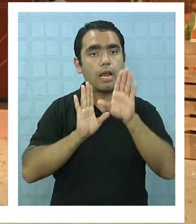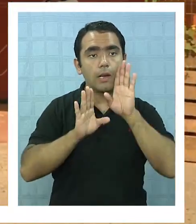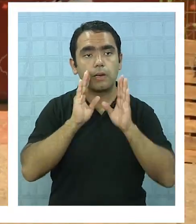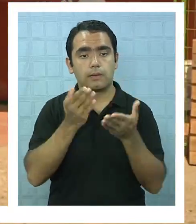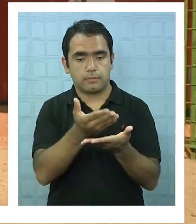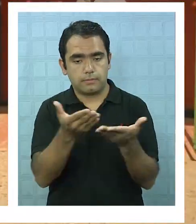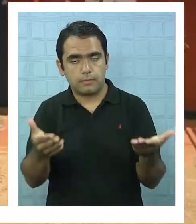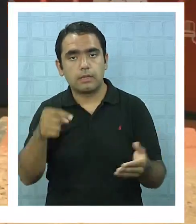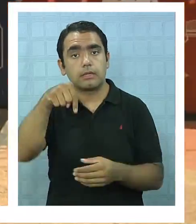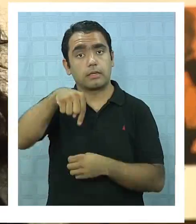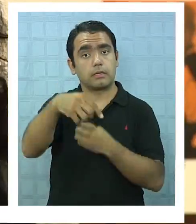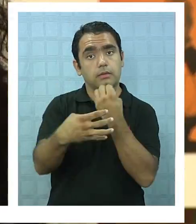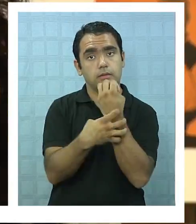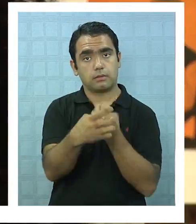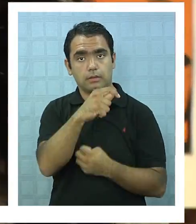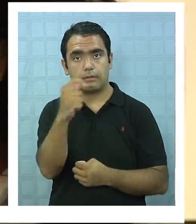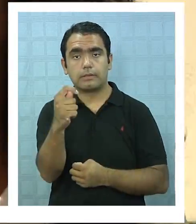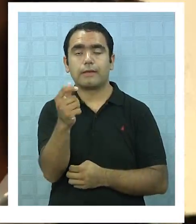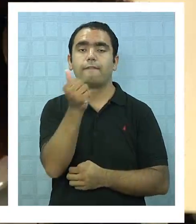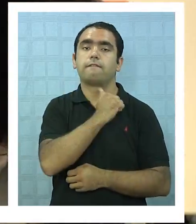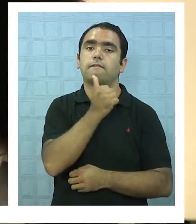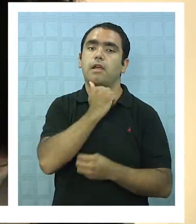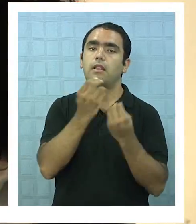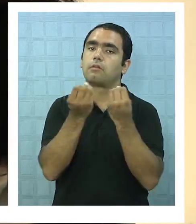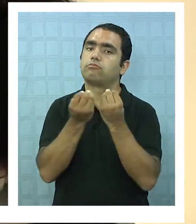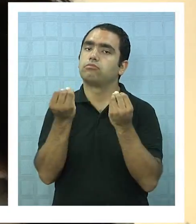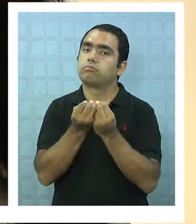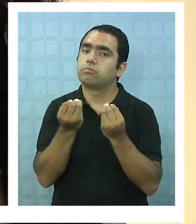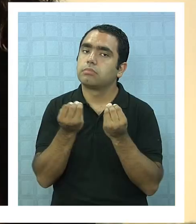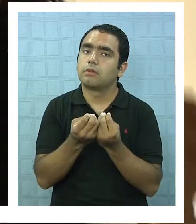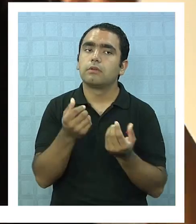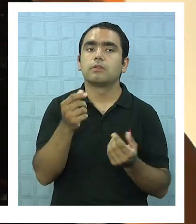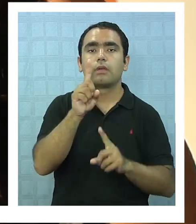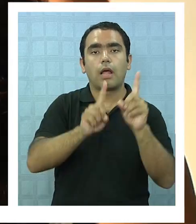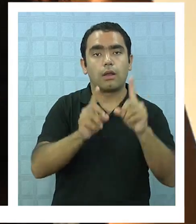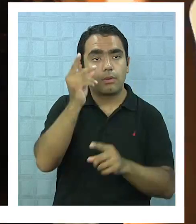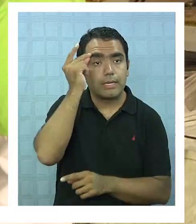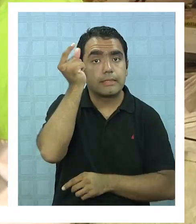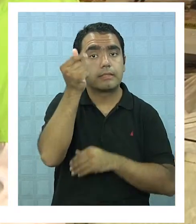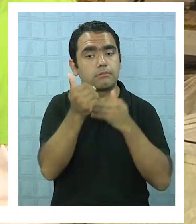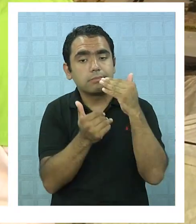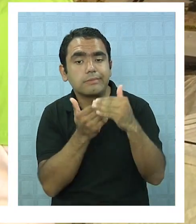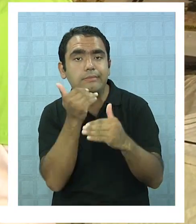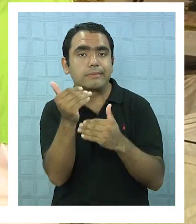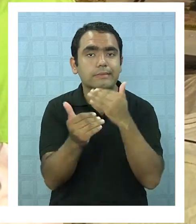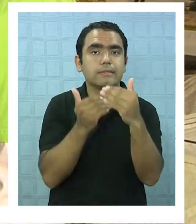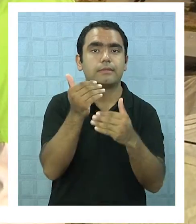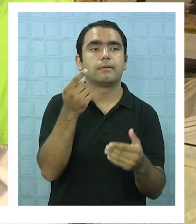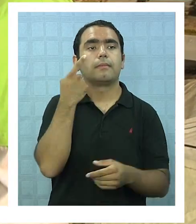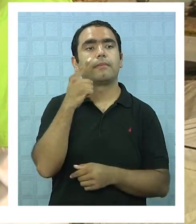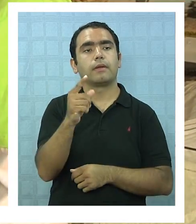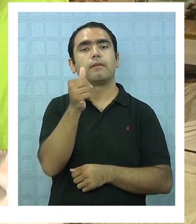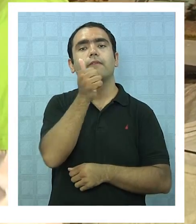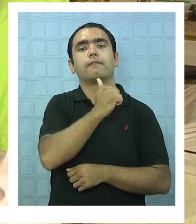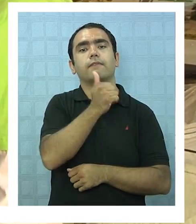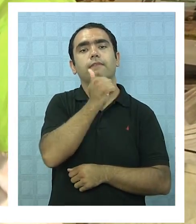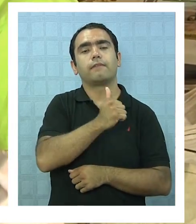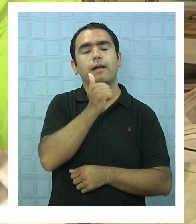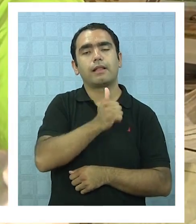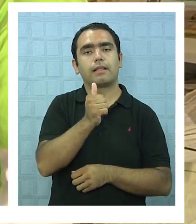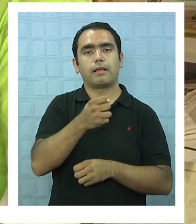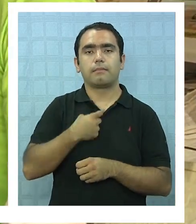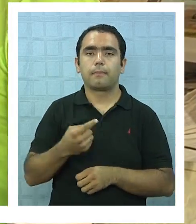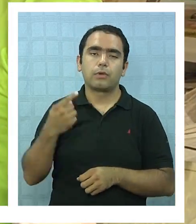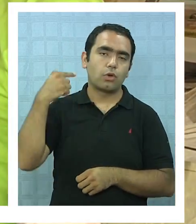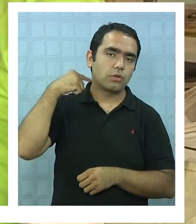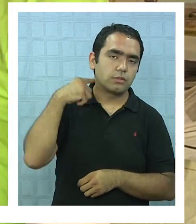relucir que nuestra región todavía está al debe, con algunas iniciativas que van naciendo, pero que todavía no han generado gran